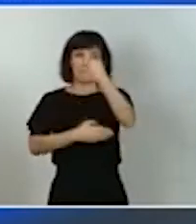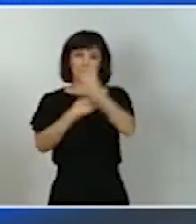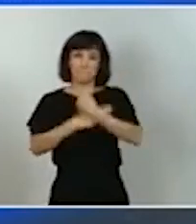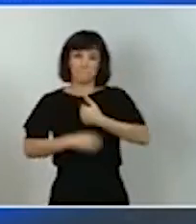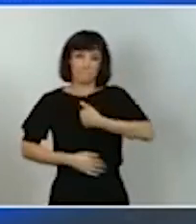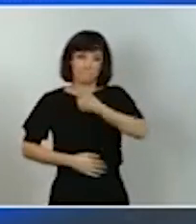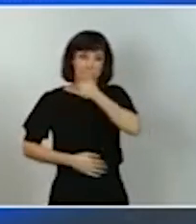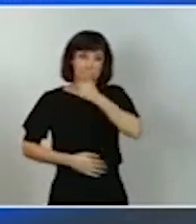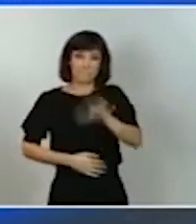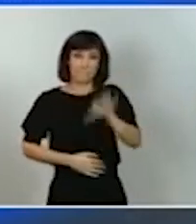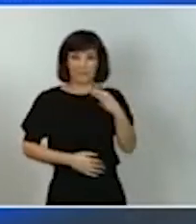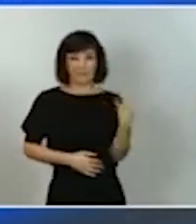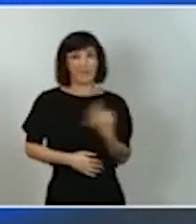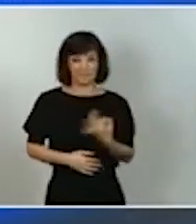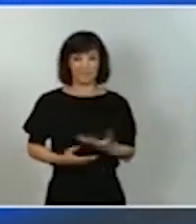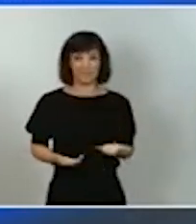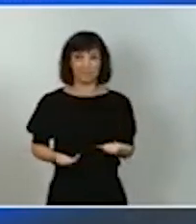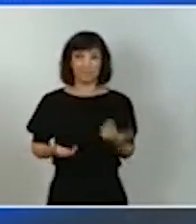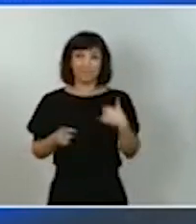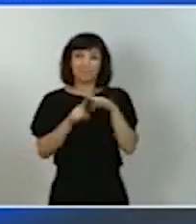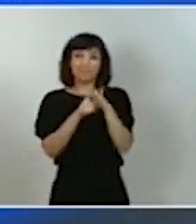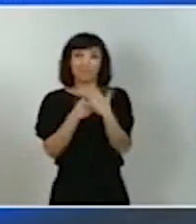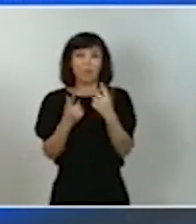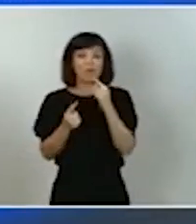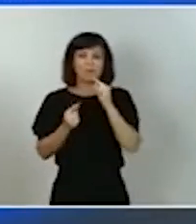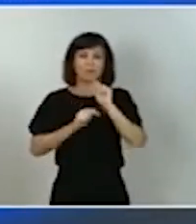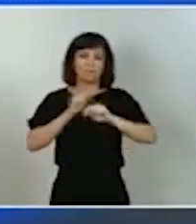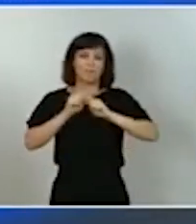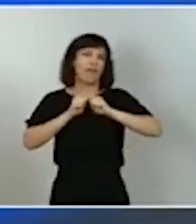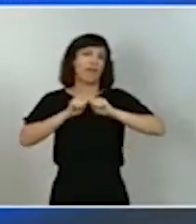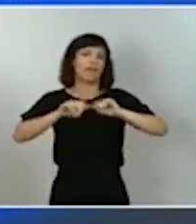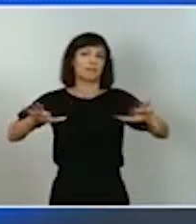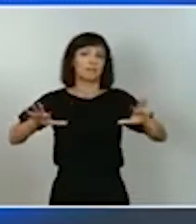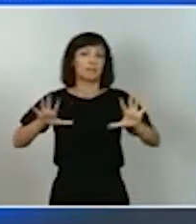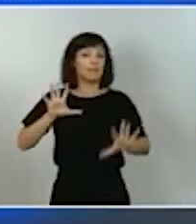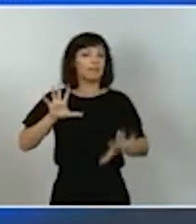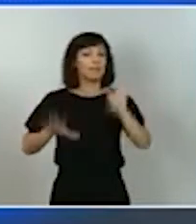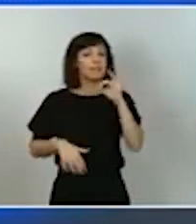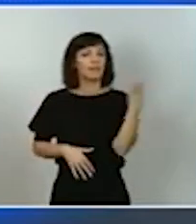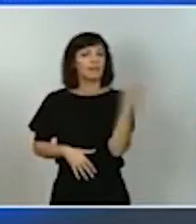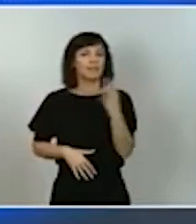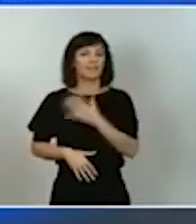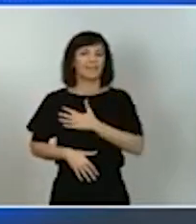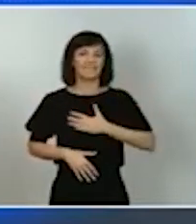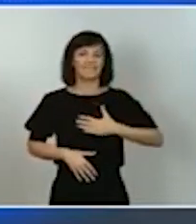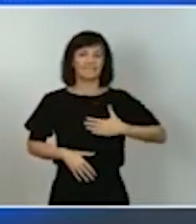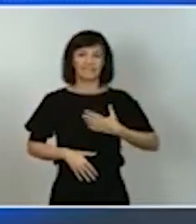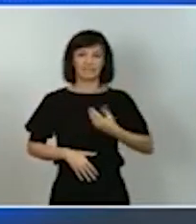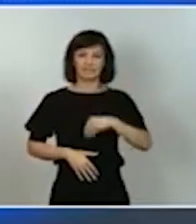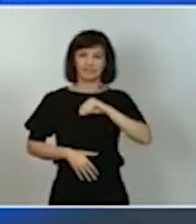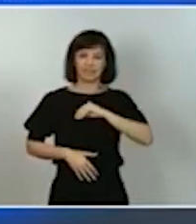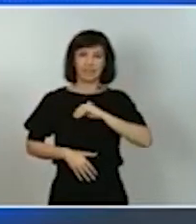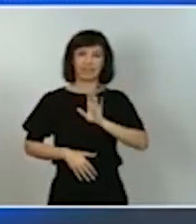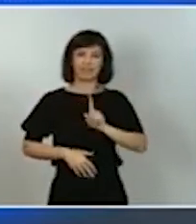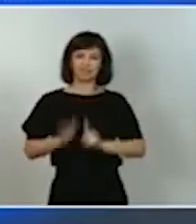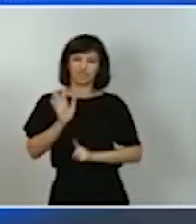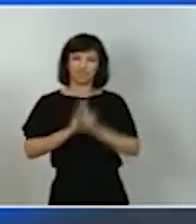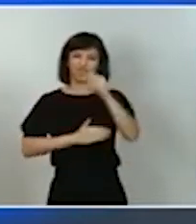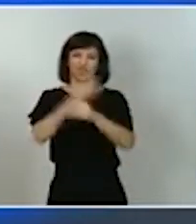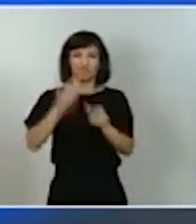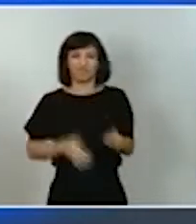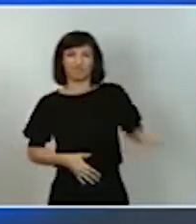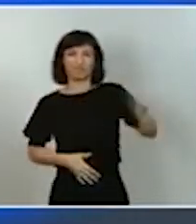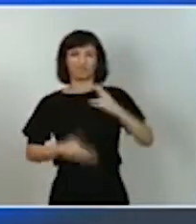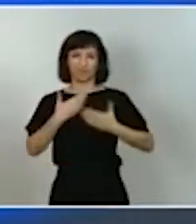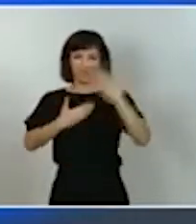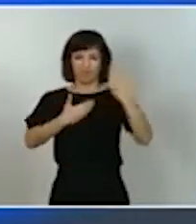circunstancia ha sido la pandemia y nuestra elección será la recuperación y la modernización de España. Dicho